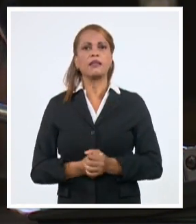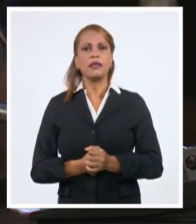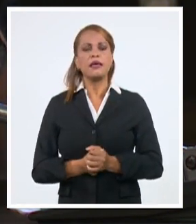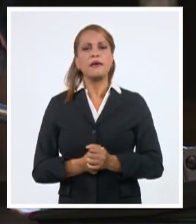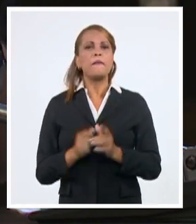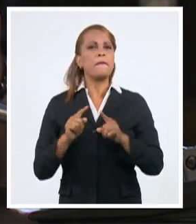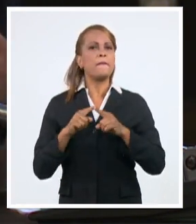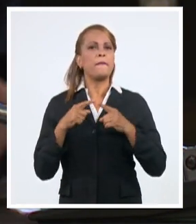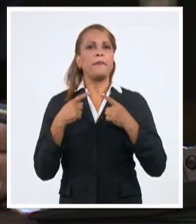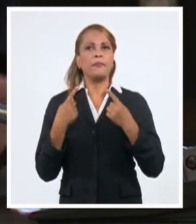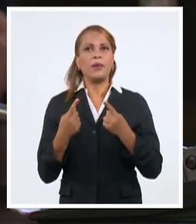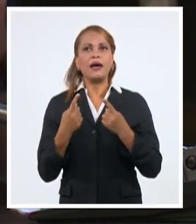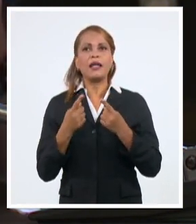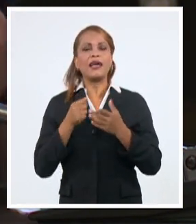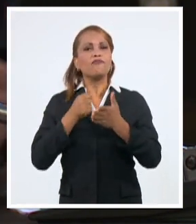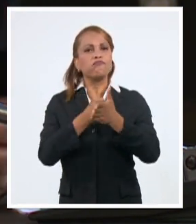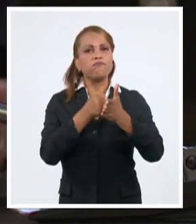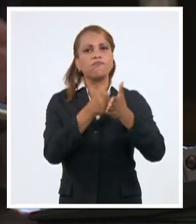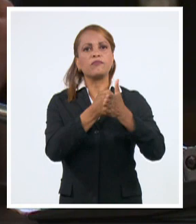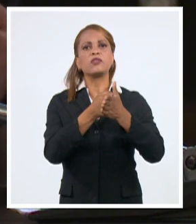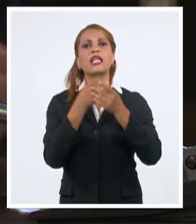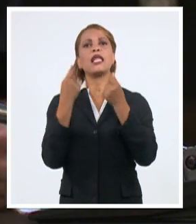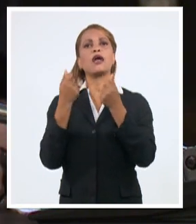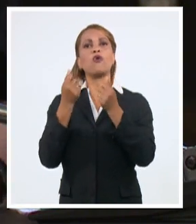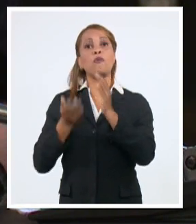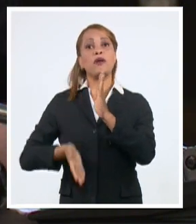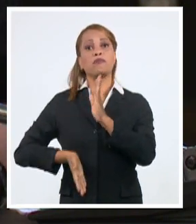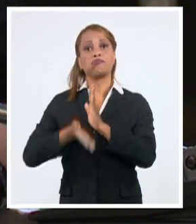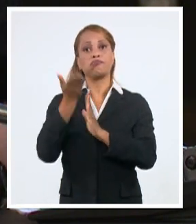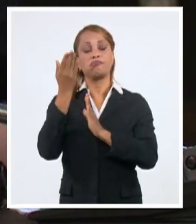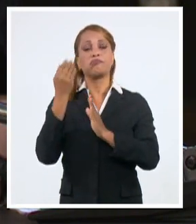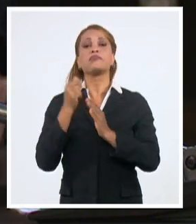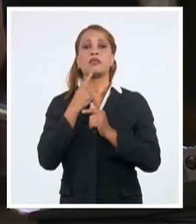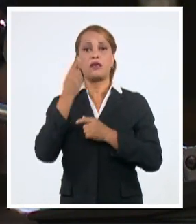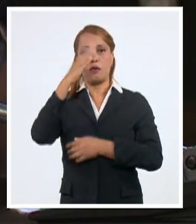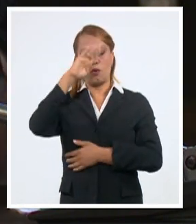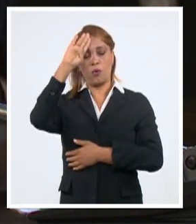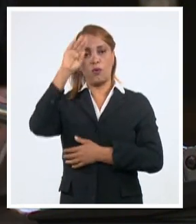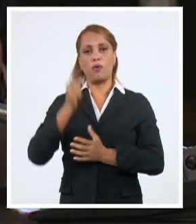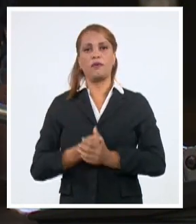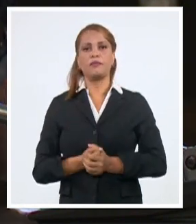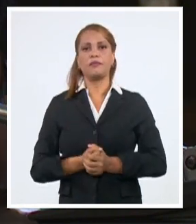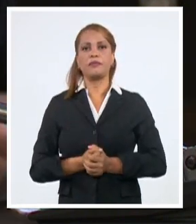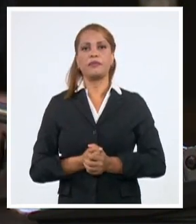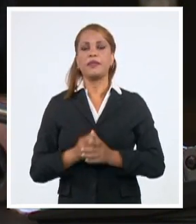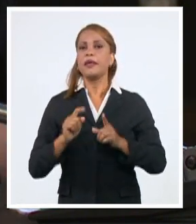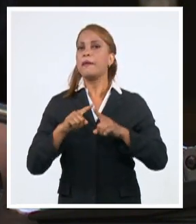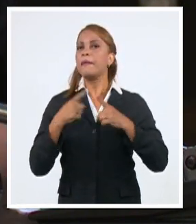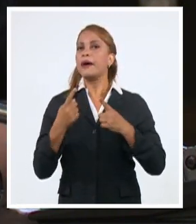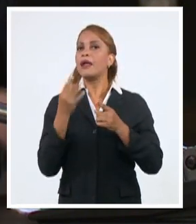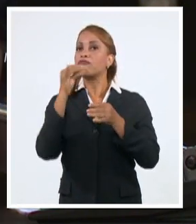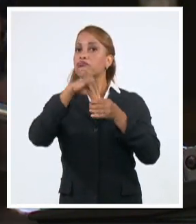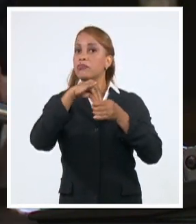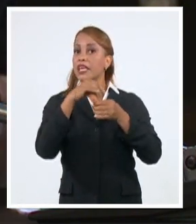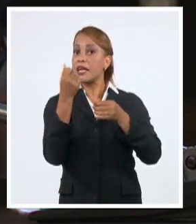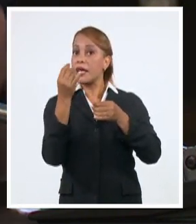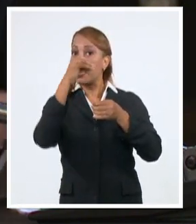para impulsar la economía de nuestro país. Es para generar ingresos.